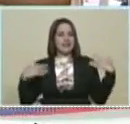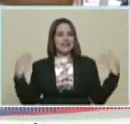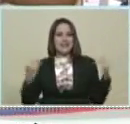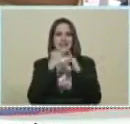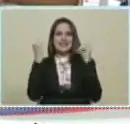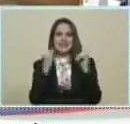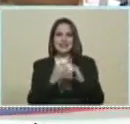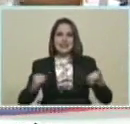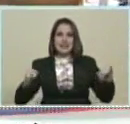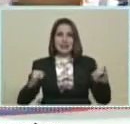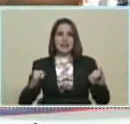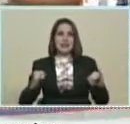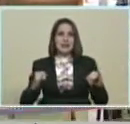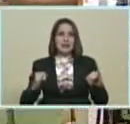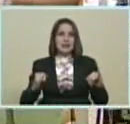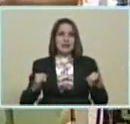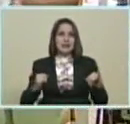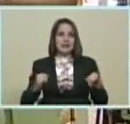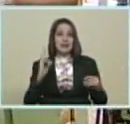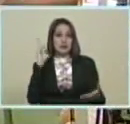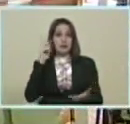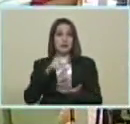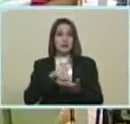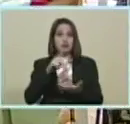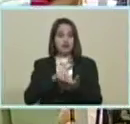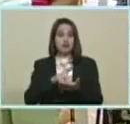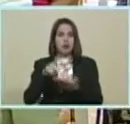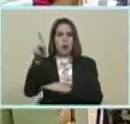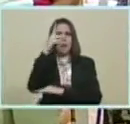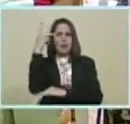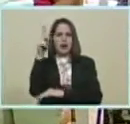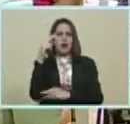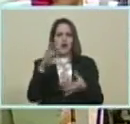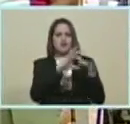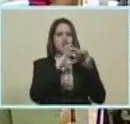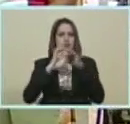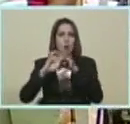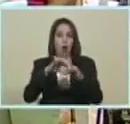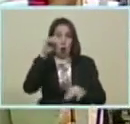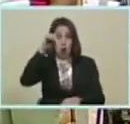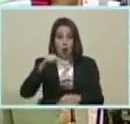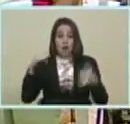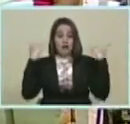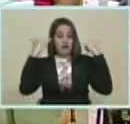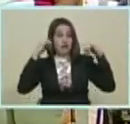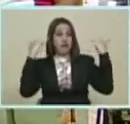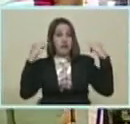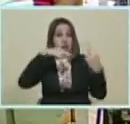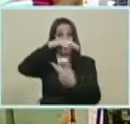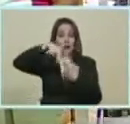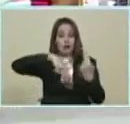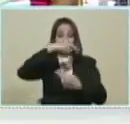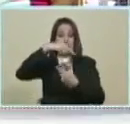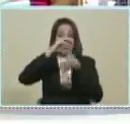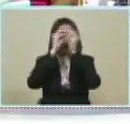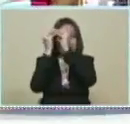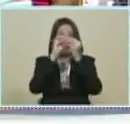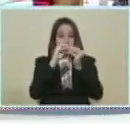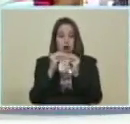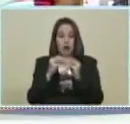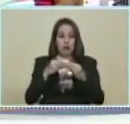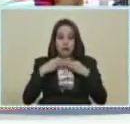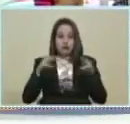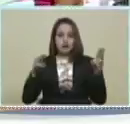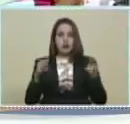municipio Irribar En Presidente En la parroquia Unión Hoy estamos En una fiesta Revolucionaria Reactivando Esta fábrica